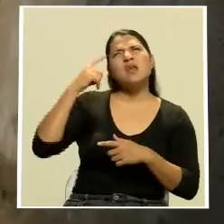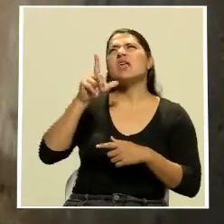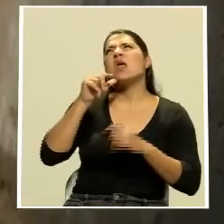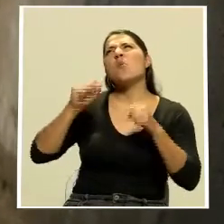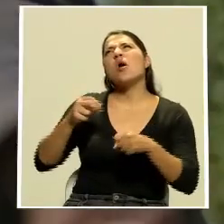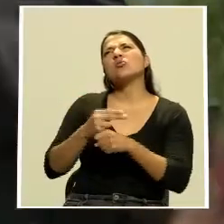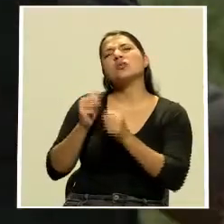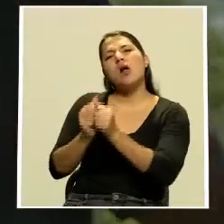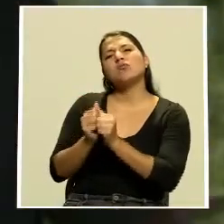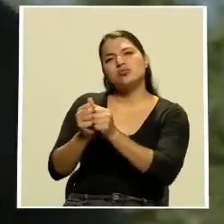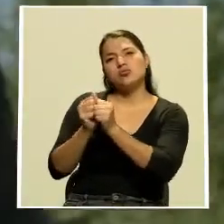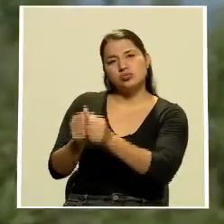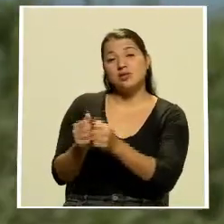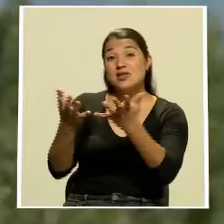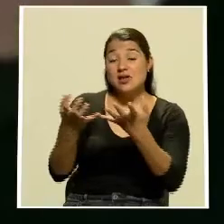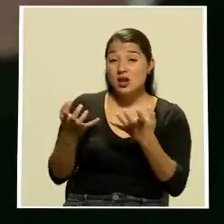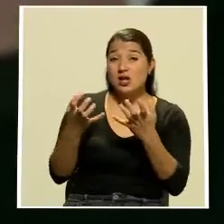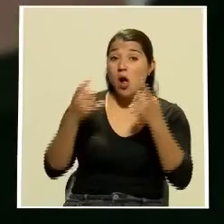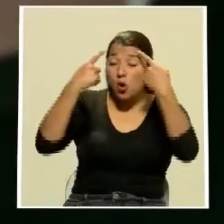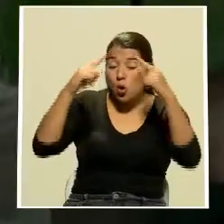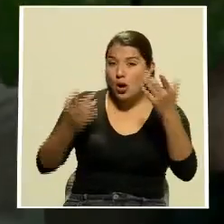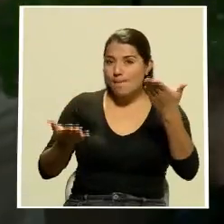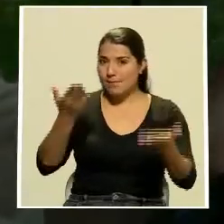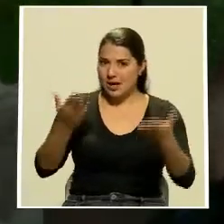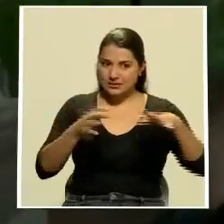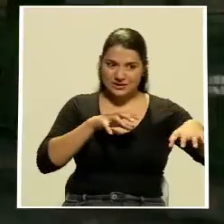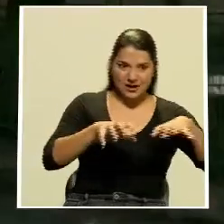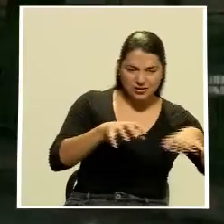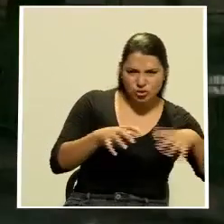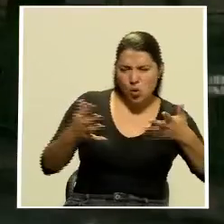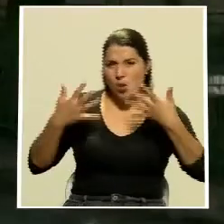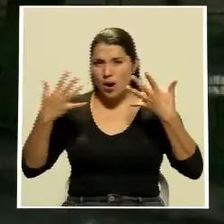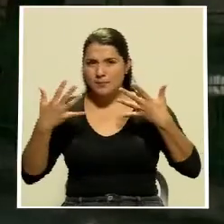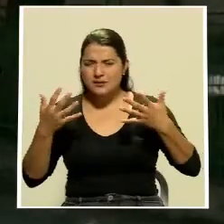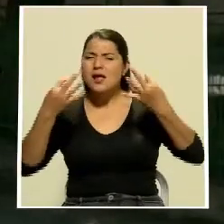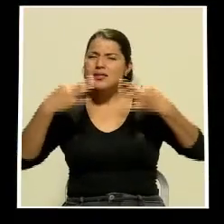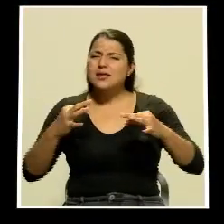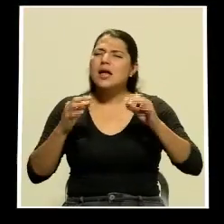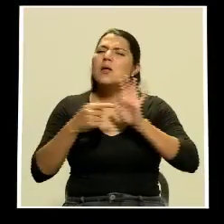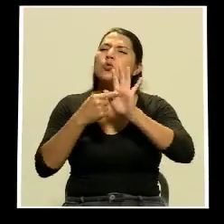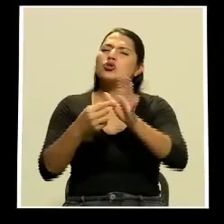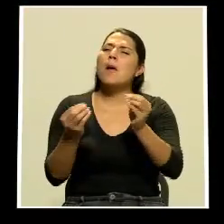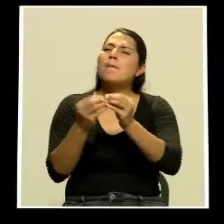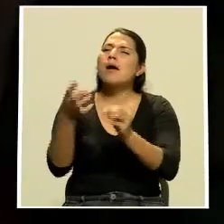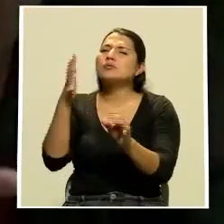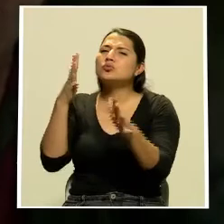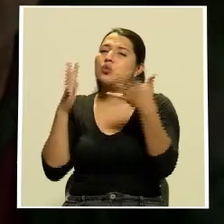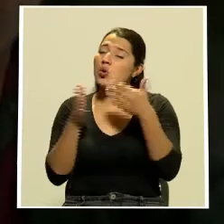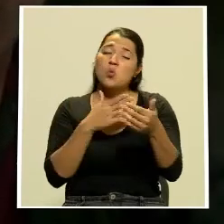intención de Grisbach era buscar un balance entre acción y atmósfera e intentar encontrar cierto naturalismo aunque fuera necesario crearlo